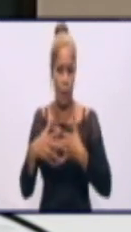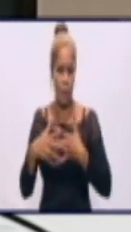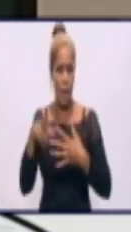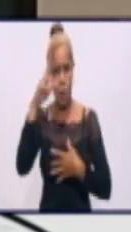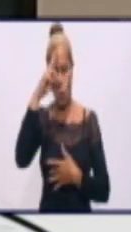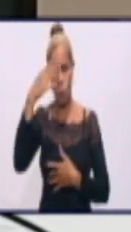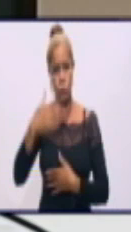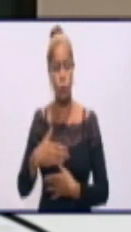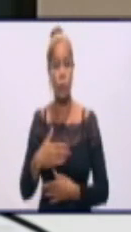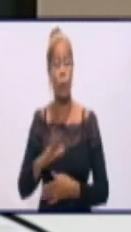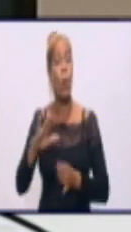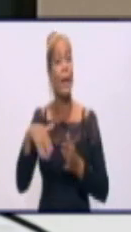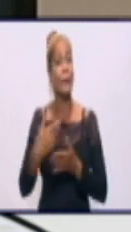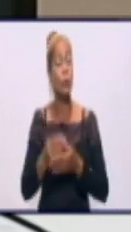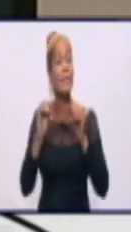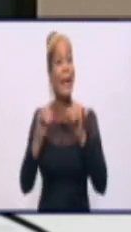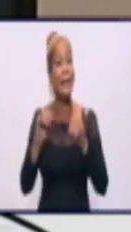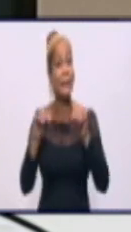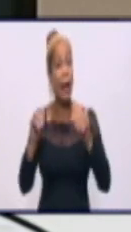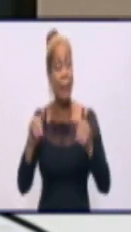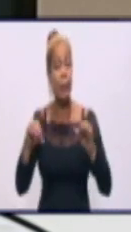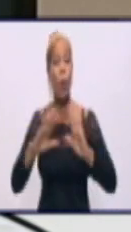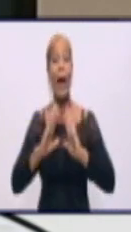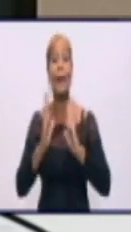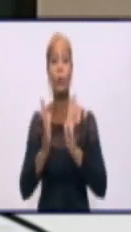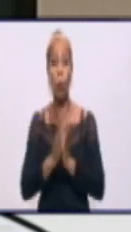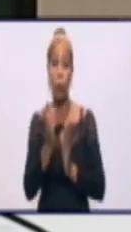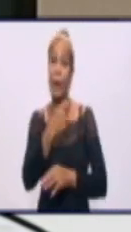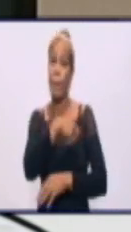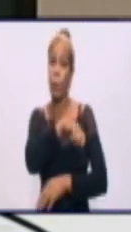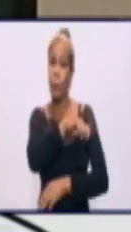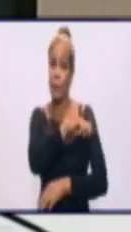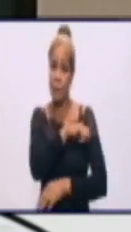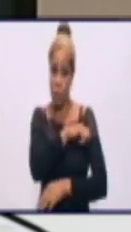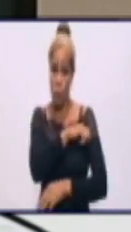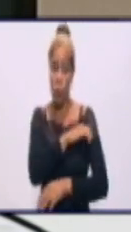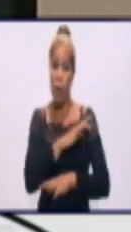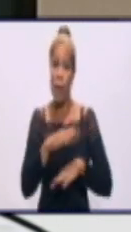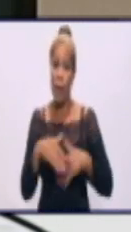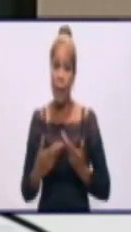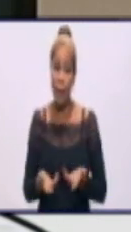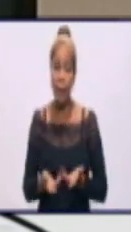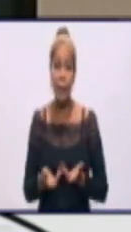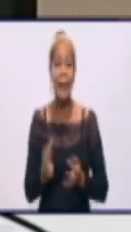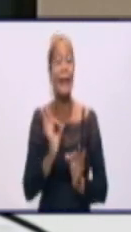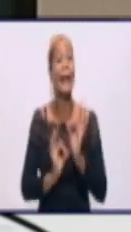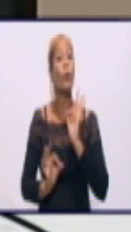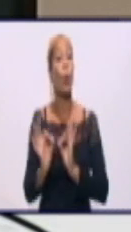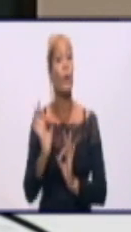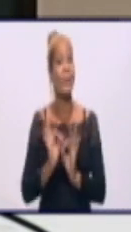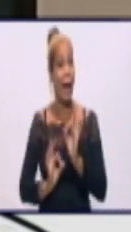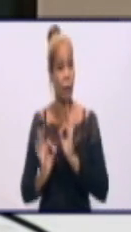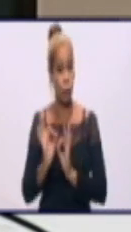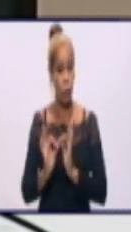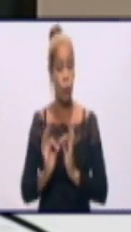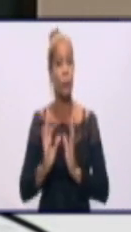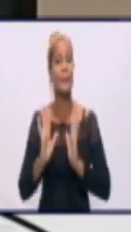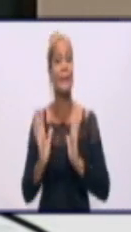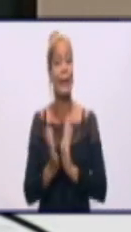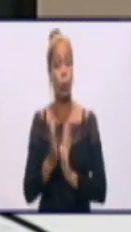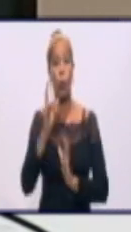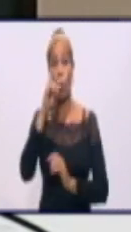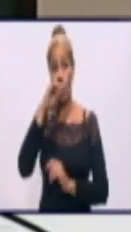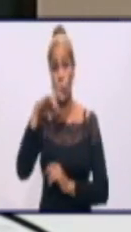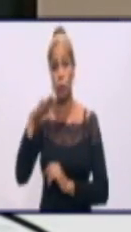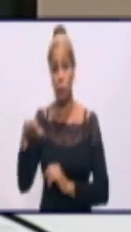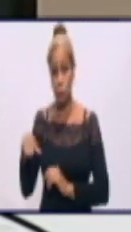Entonces, el llamado a la población, a la protección de nuestros niños, es una obligación que tiene la familia y es un derecho